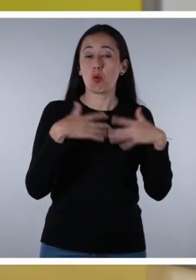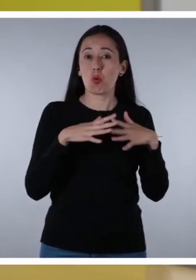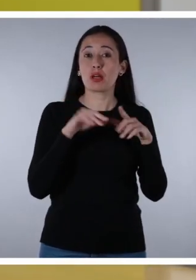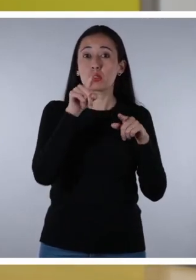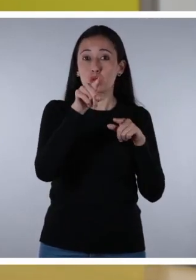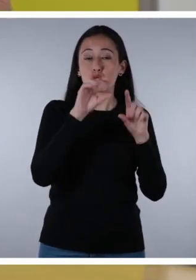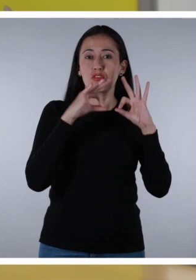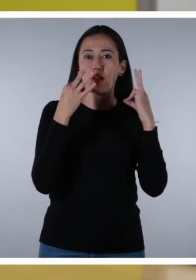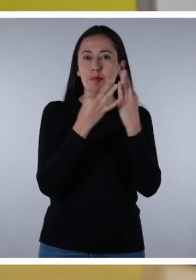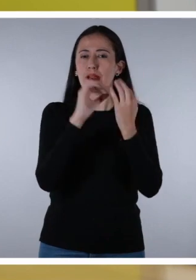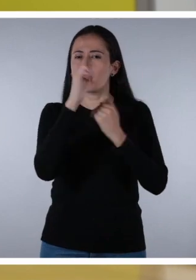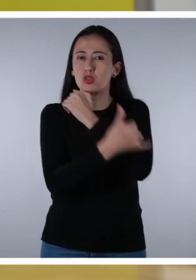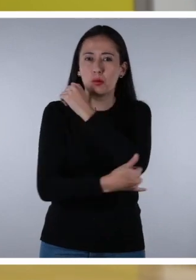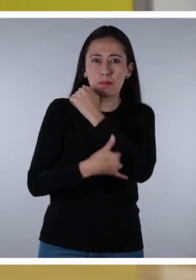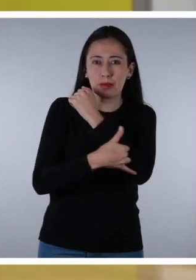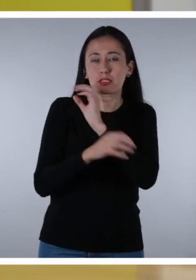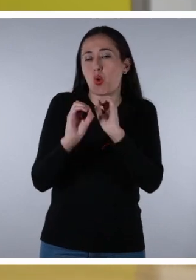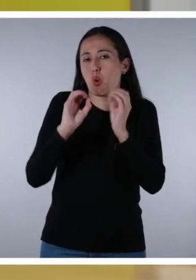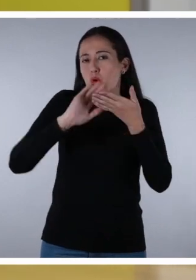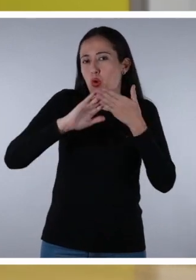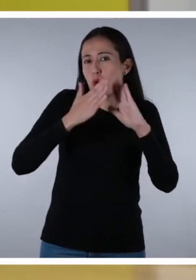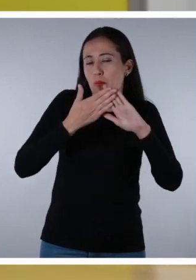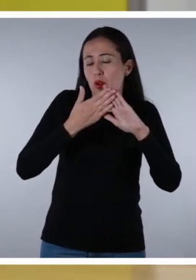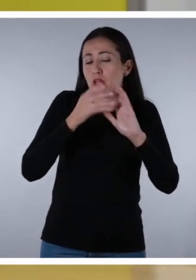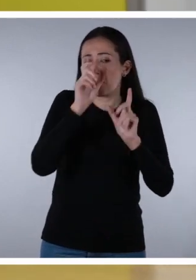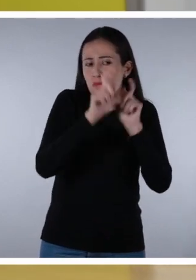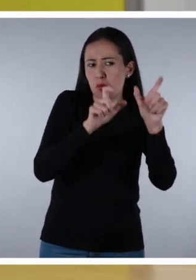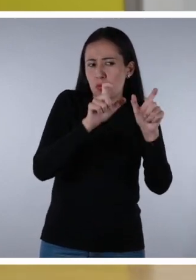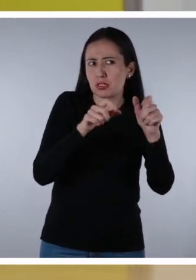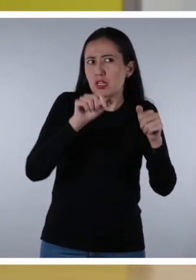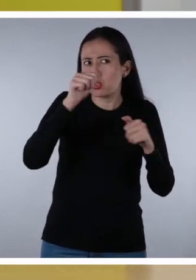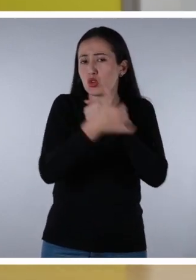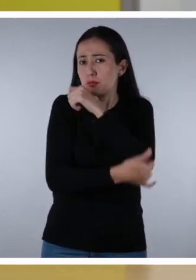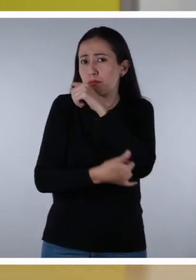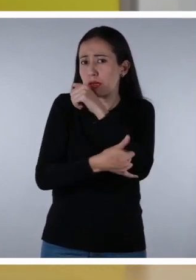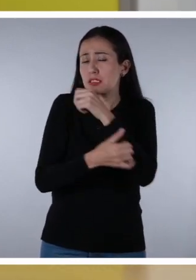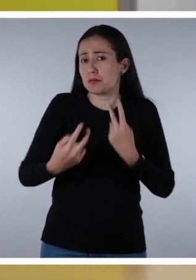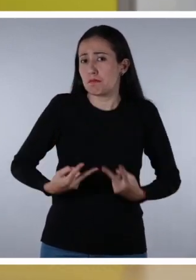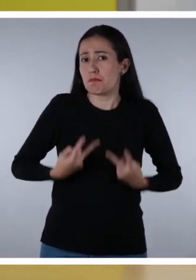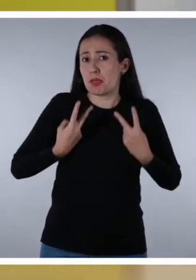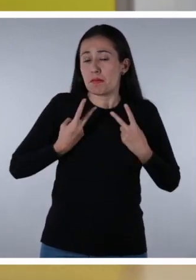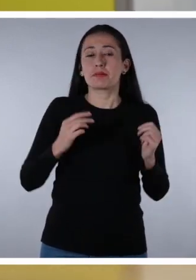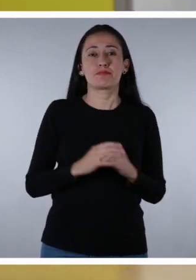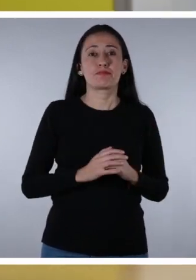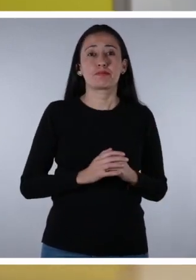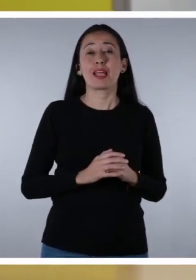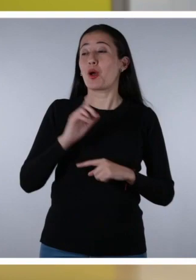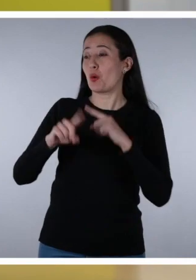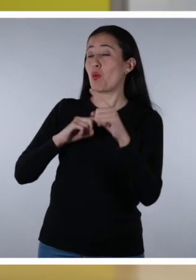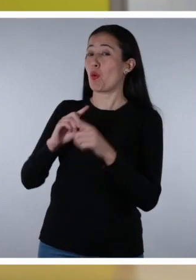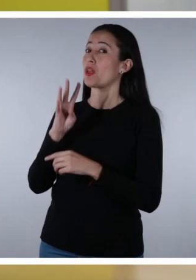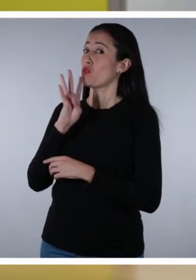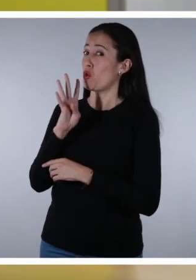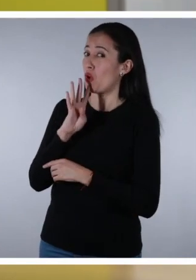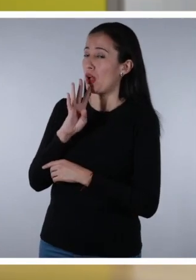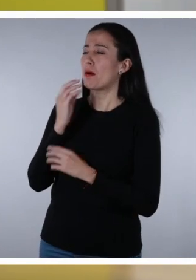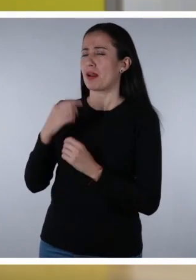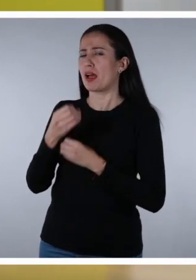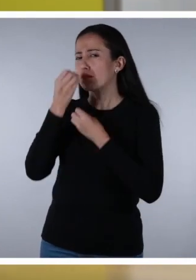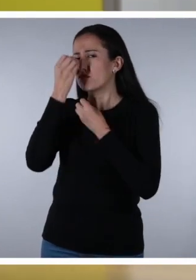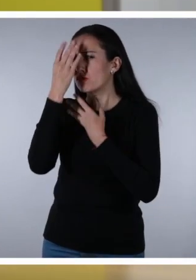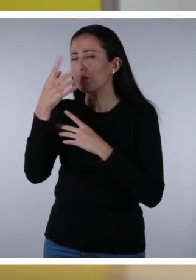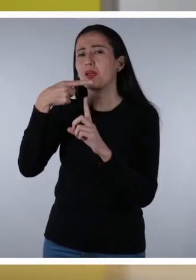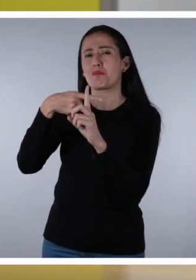de movilidad o si vives en una comunidad donde hay personas que provienen de otros países. Para hablar de esto, hazlo de manera asertiva,